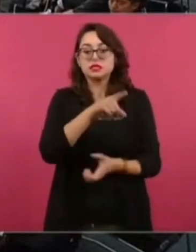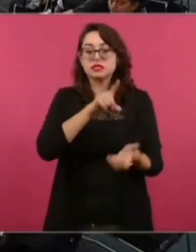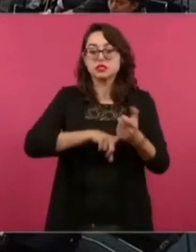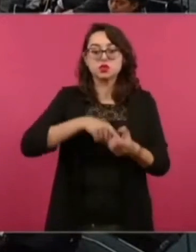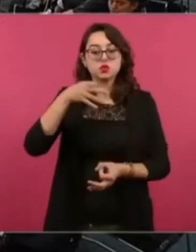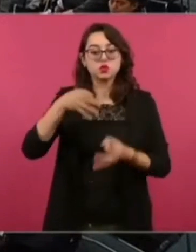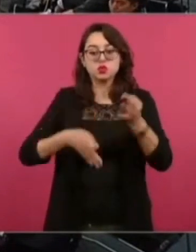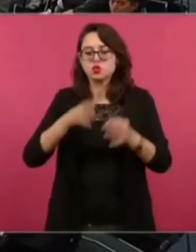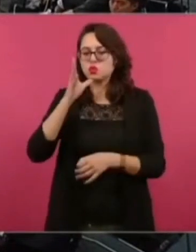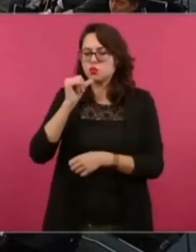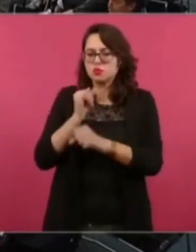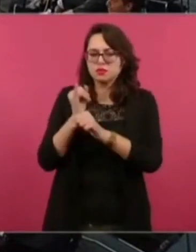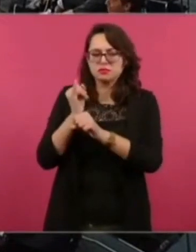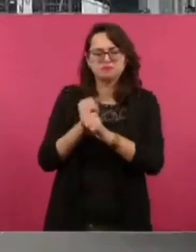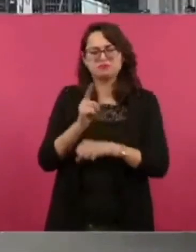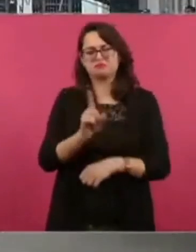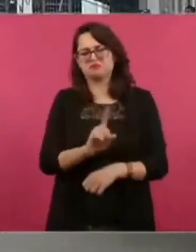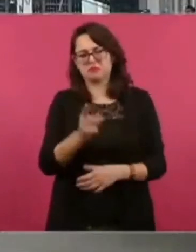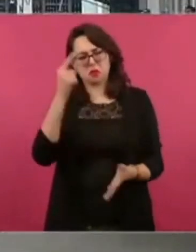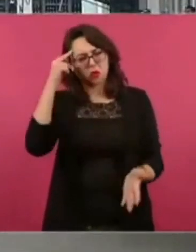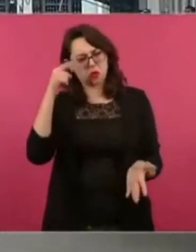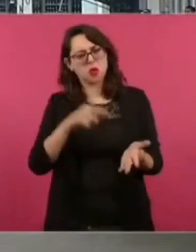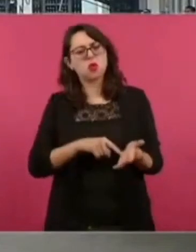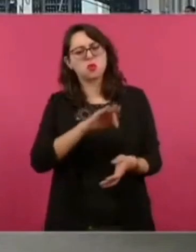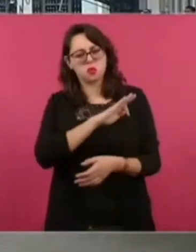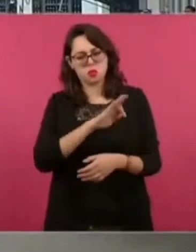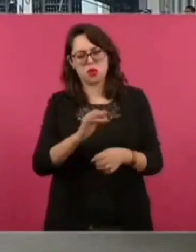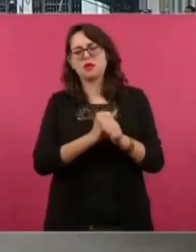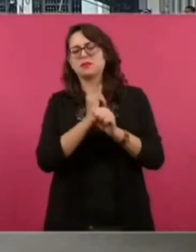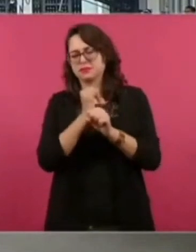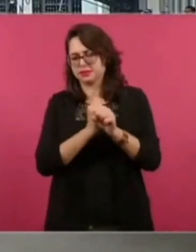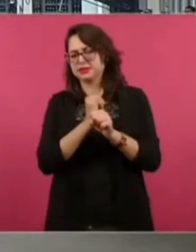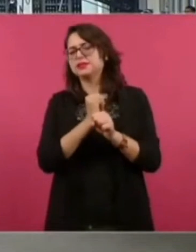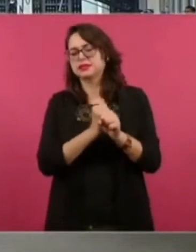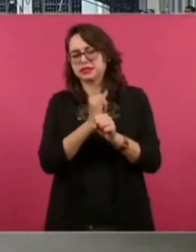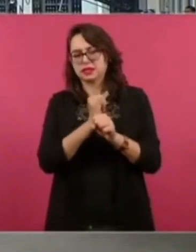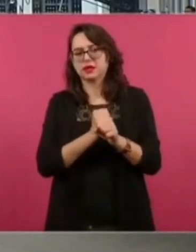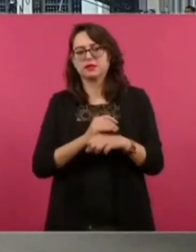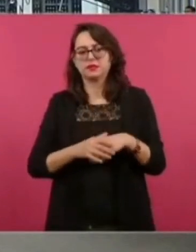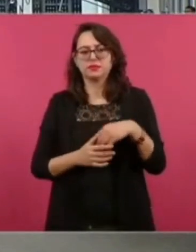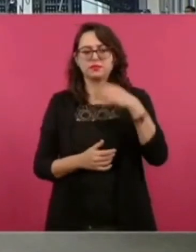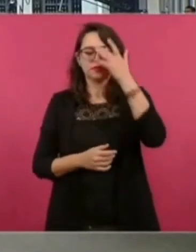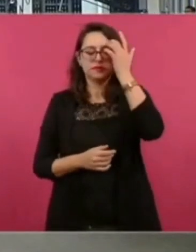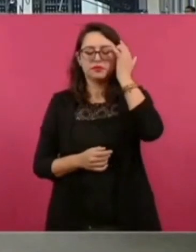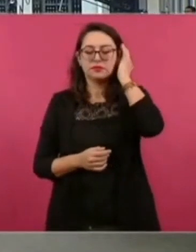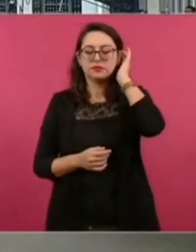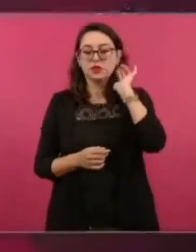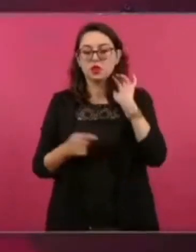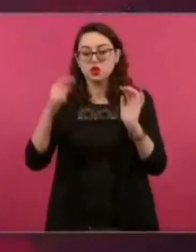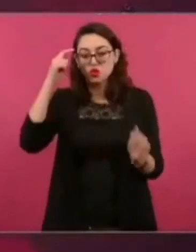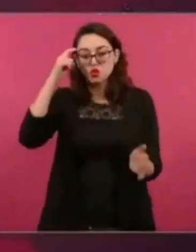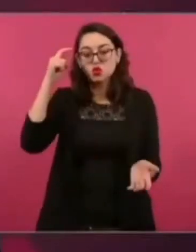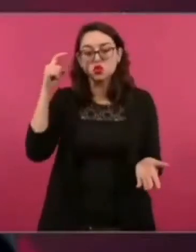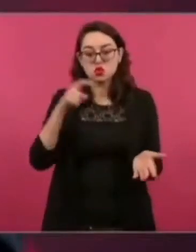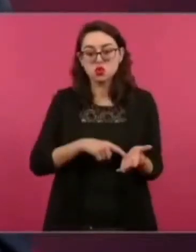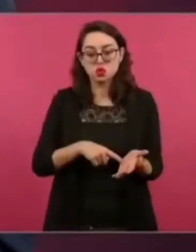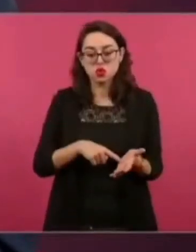Yo creo que sí pueden. Sí pueden. Y además creo que vamos a contar con el apoyo